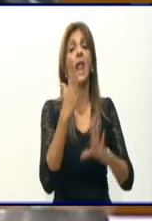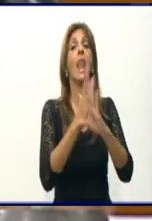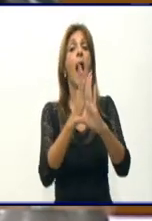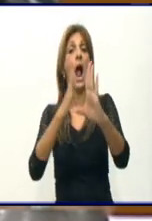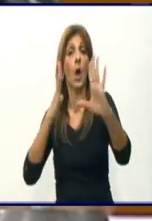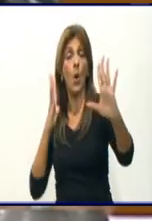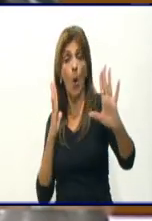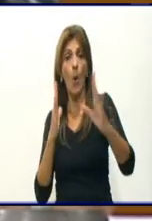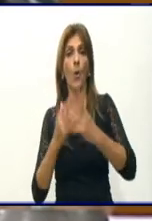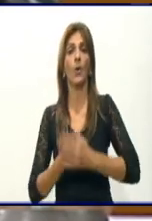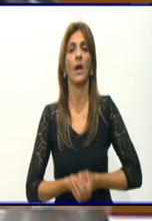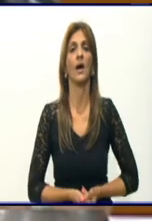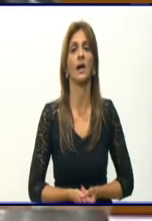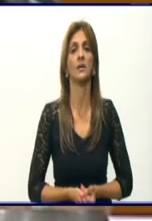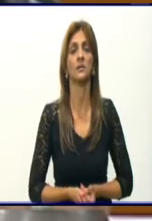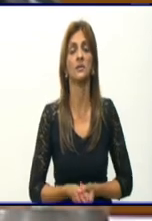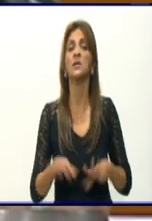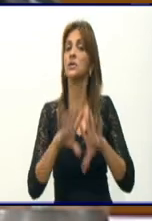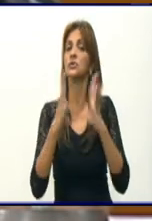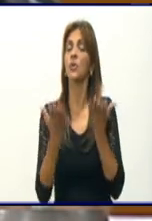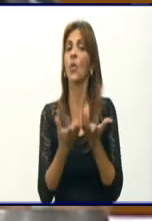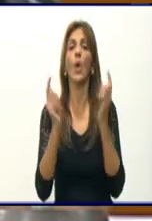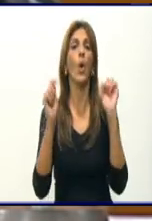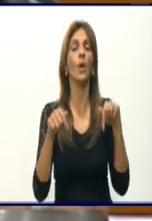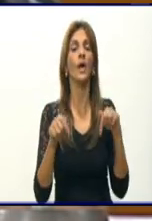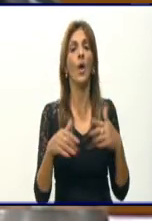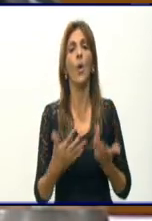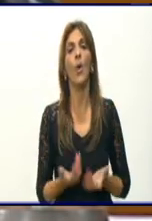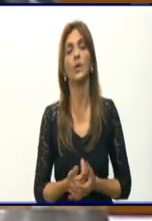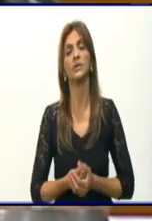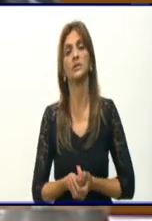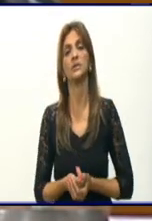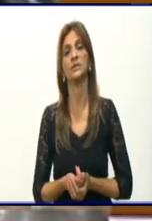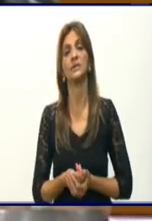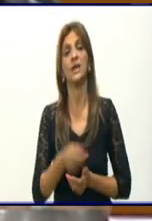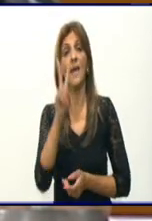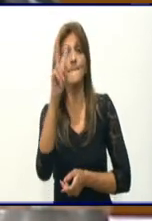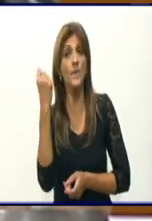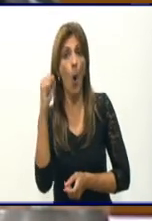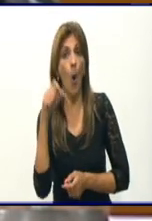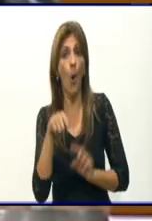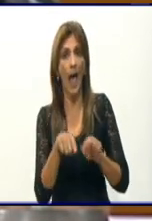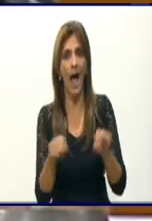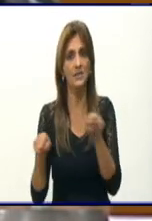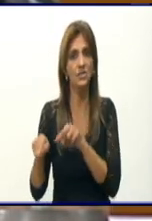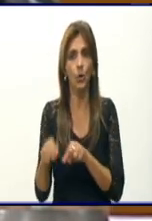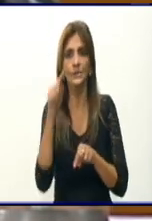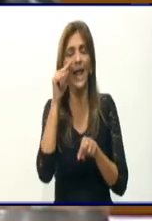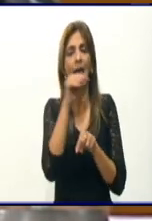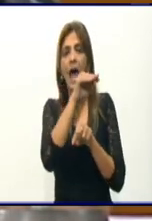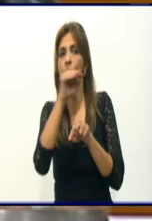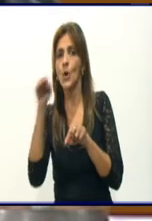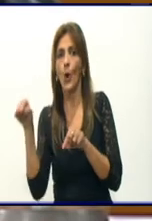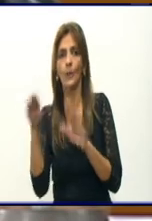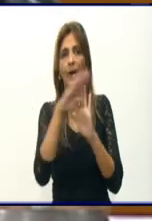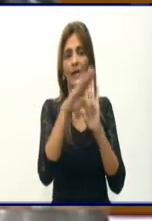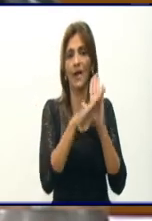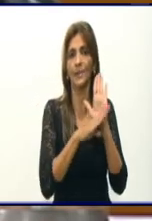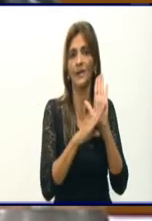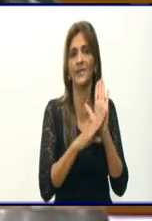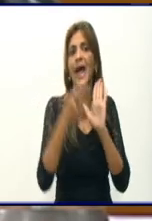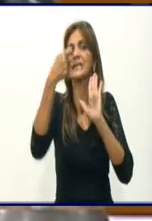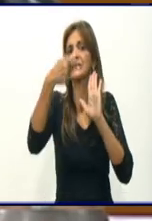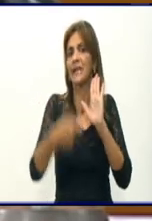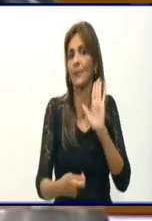es decir, todo lo que hoy constituya una violación de las normas que están ya bien establecidas para